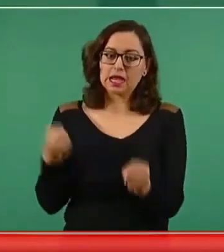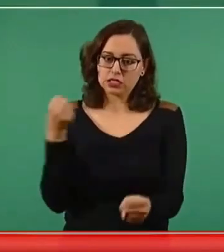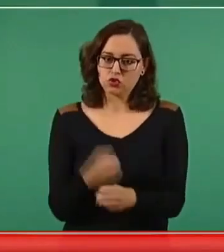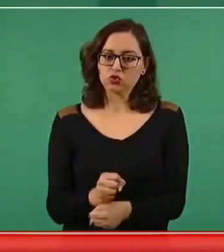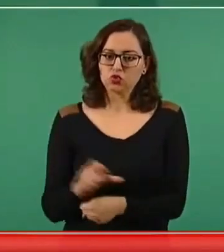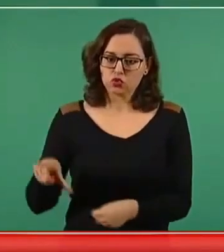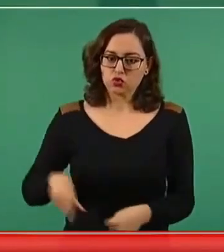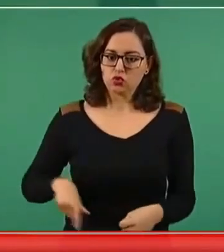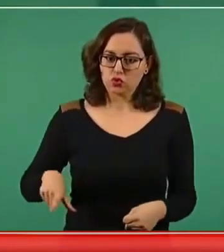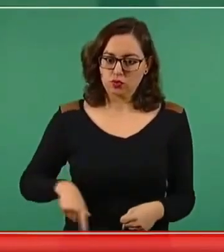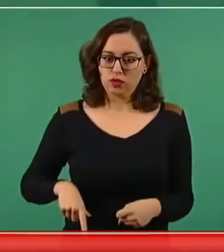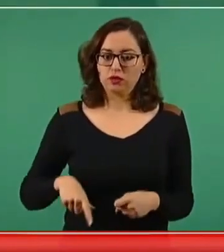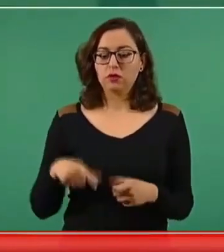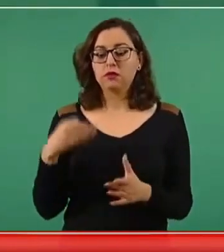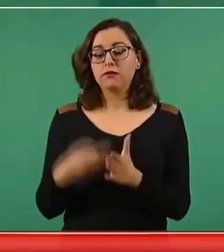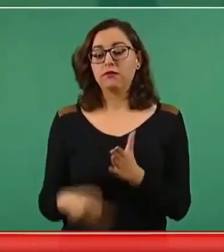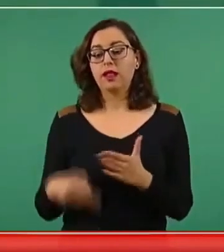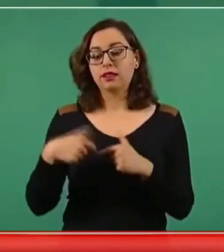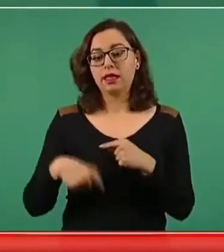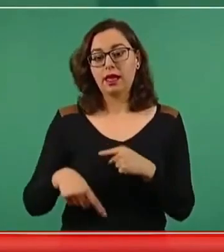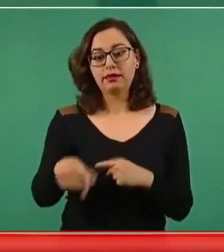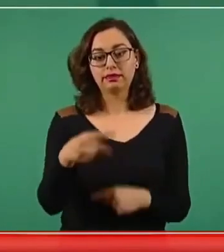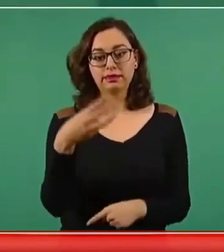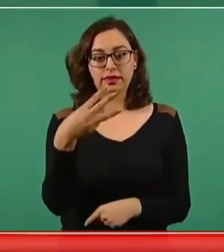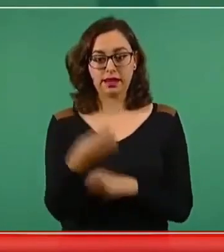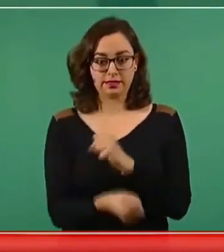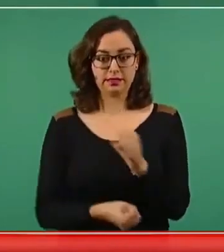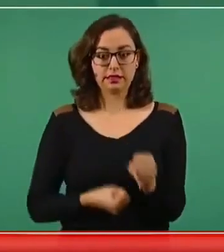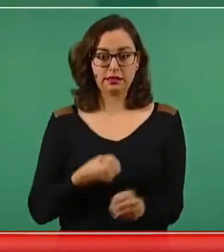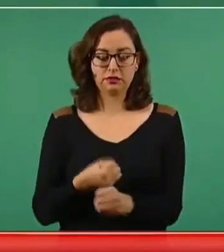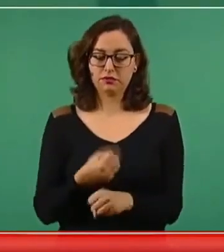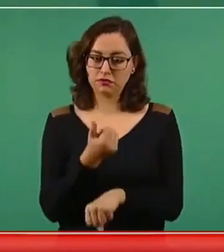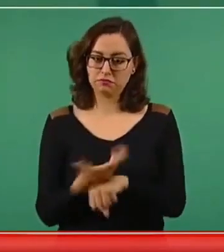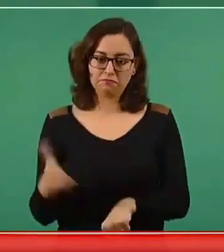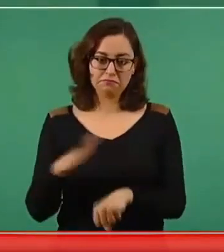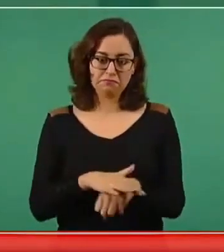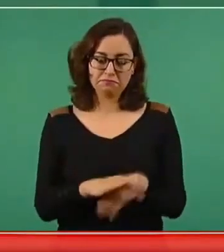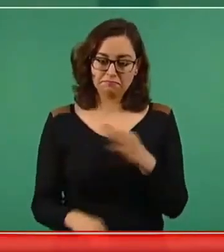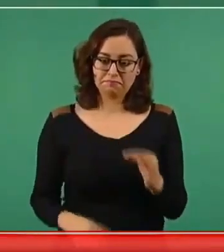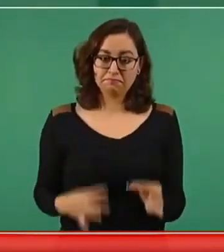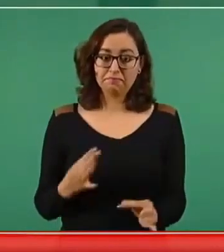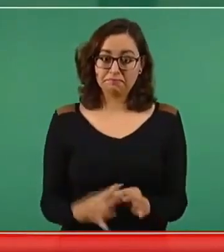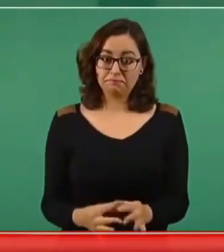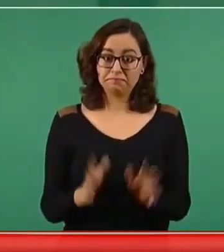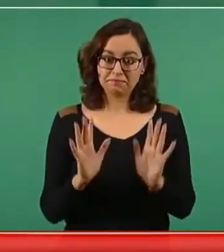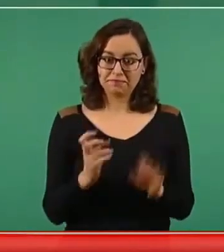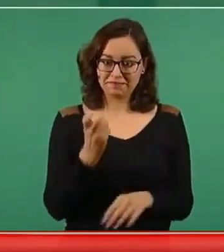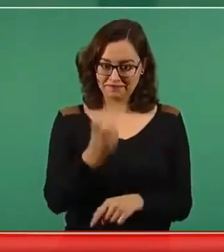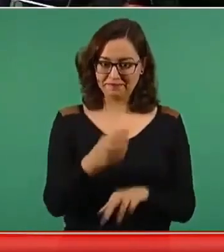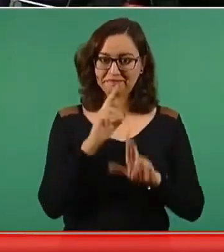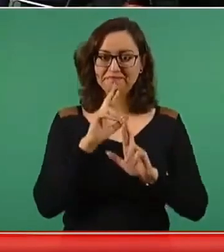Faltarían tres años para concluir la administración. Entonces, ya te contesté.